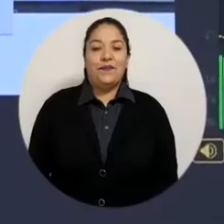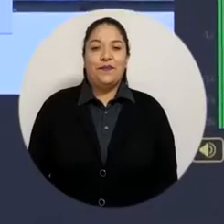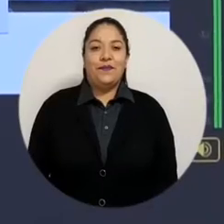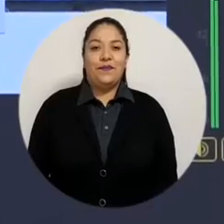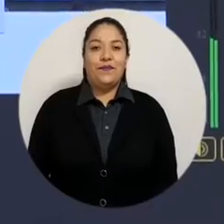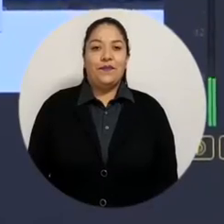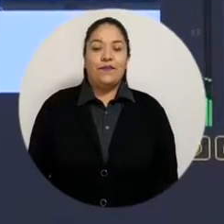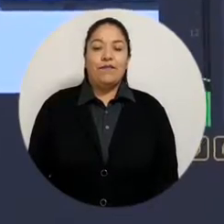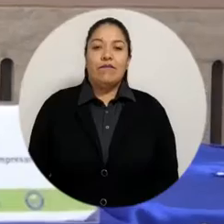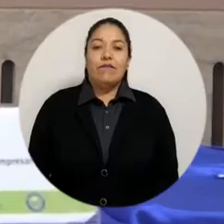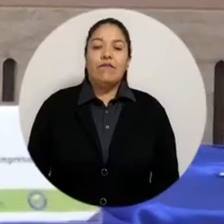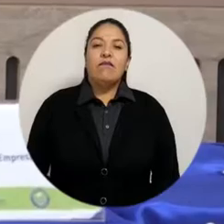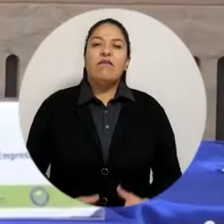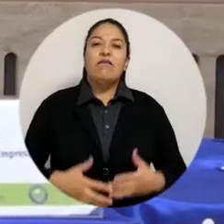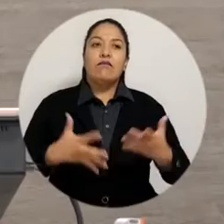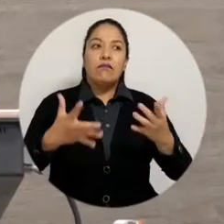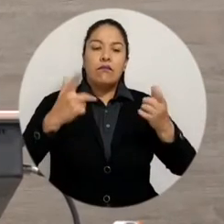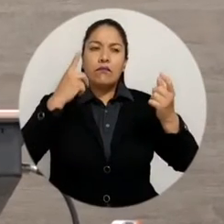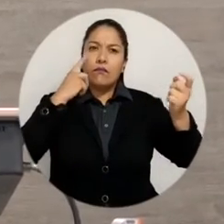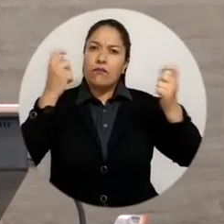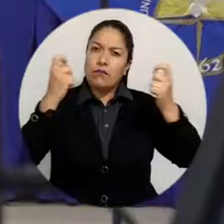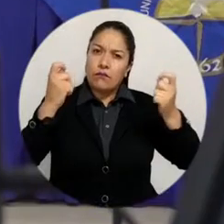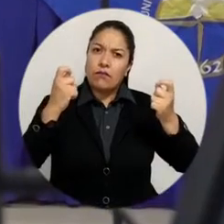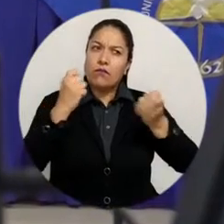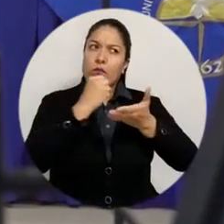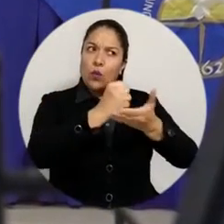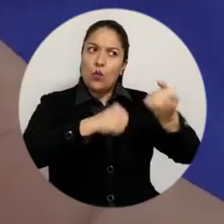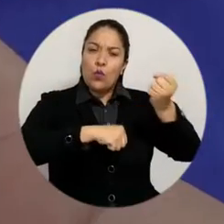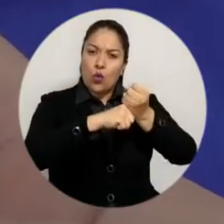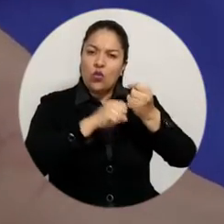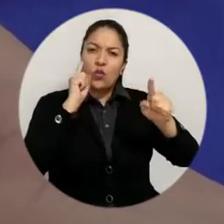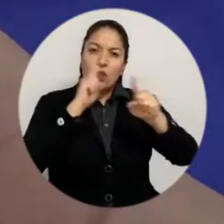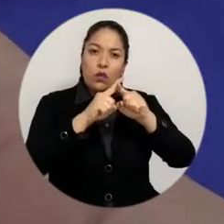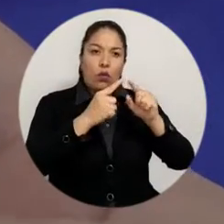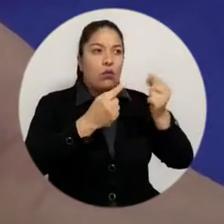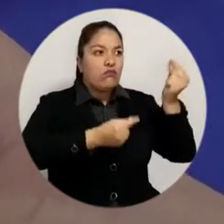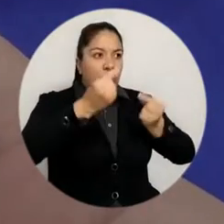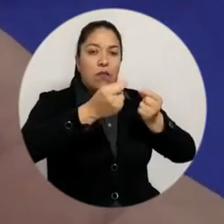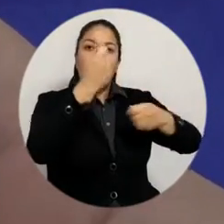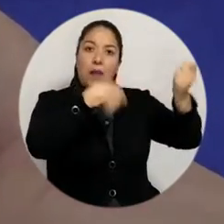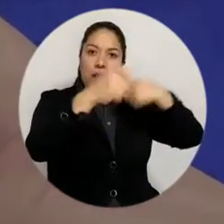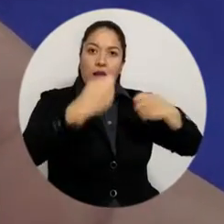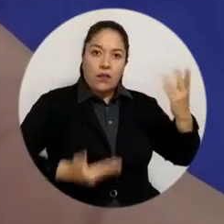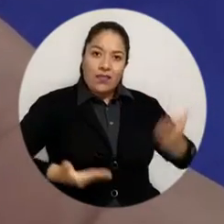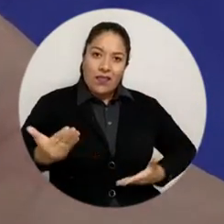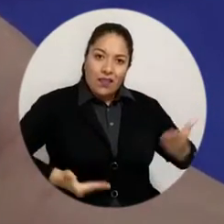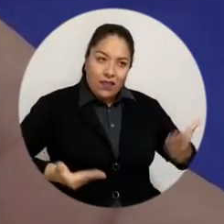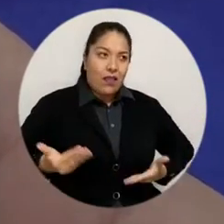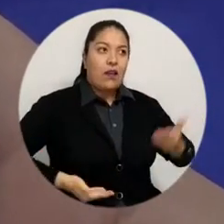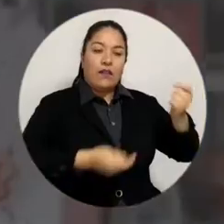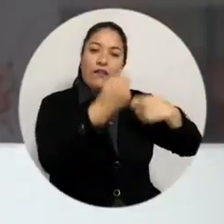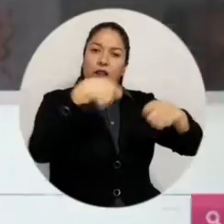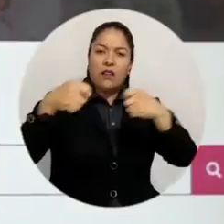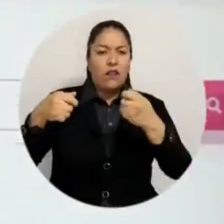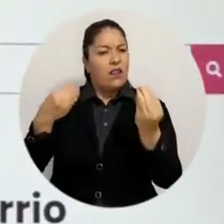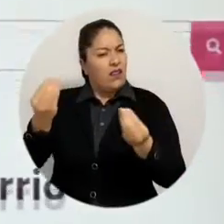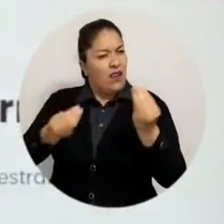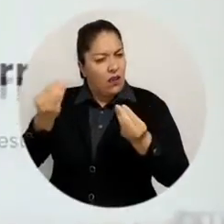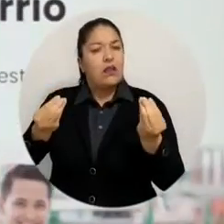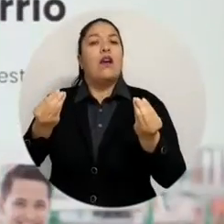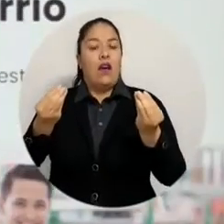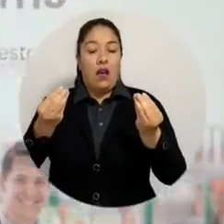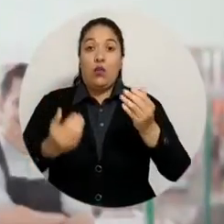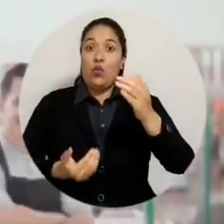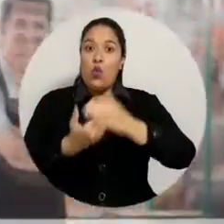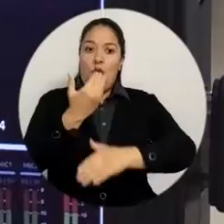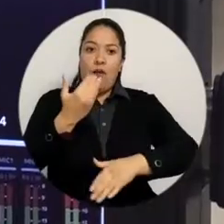Con el fin de crear estrategias que aporten a la recuperación económica de los negocios locales en Santa Marta, se realizó el lanzamiento de